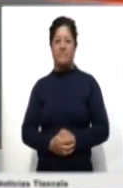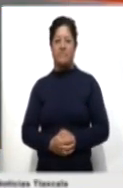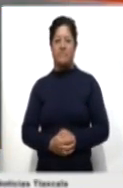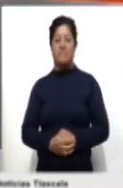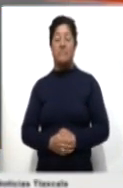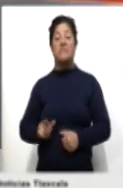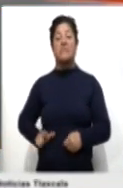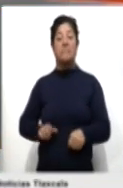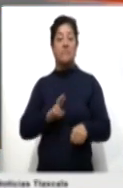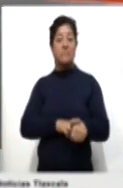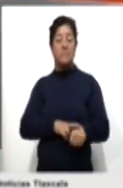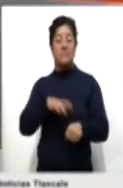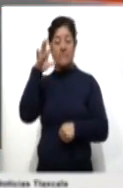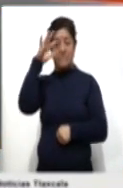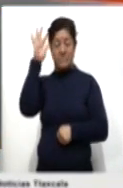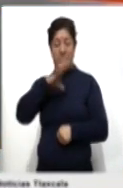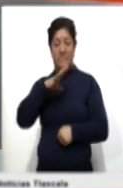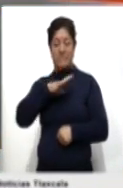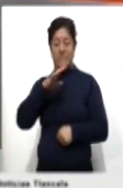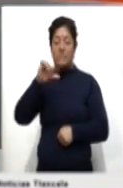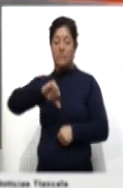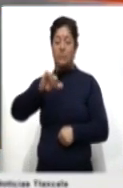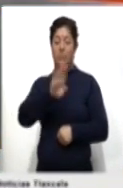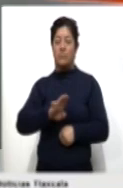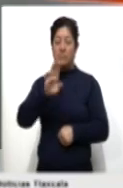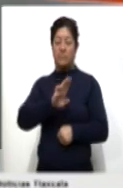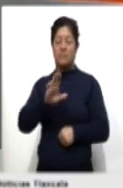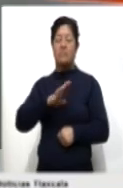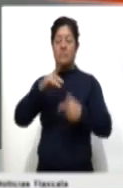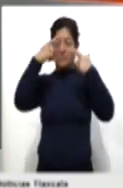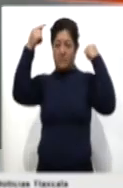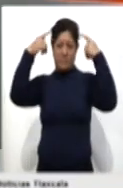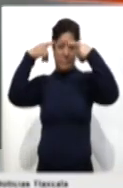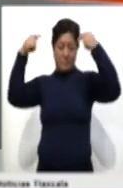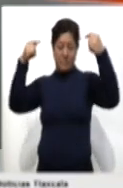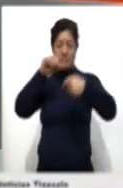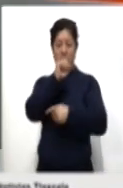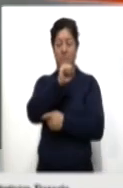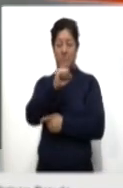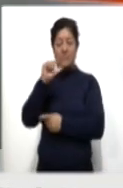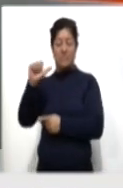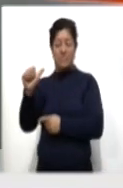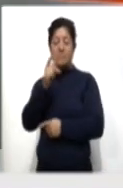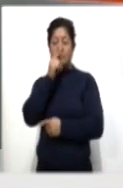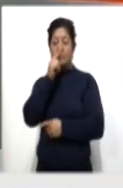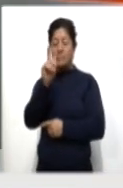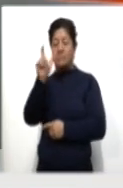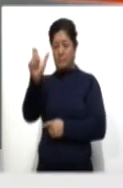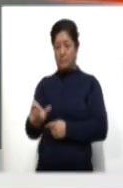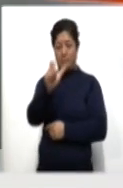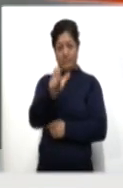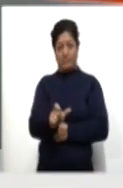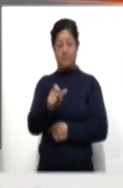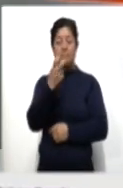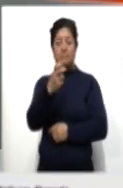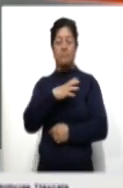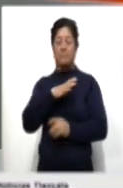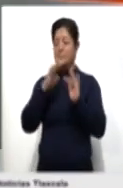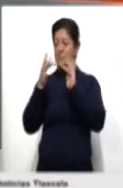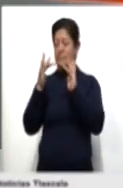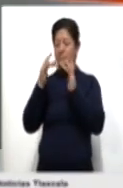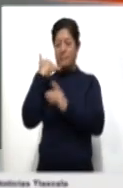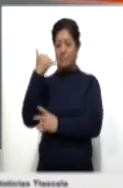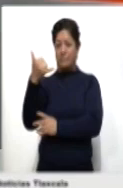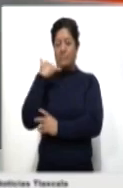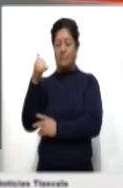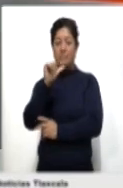El gobernador Marco Mena encabezó este martes la graduación de cadetes de la Secretaría de Seguridad Ciudadana. Para esto hacemos contacto vía